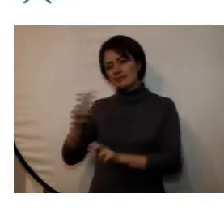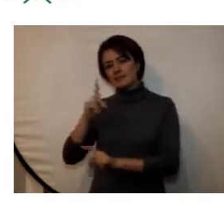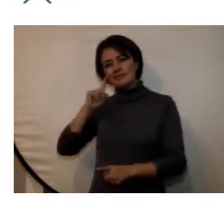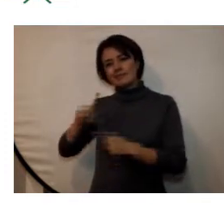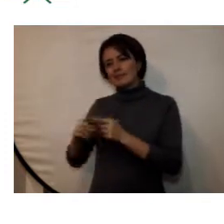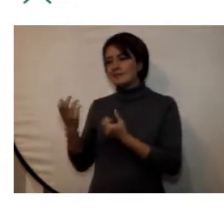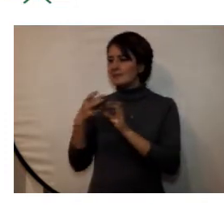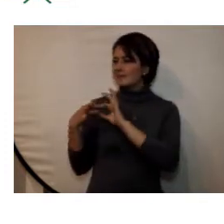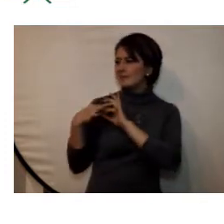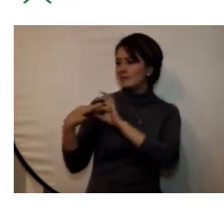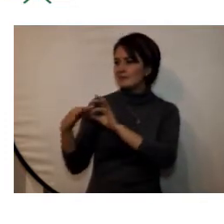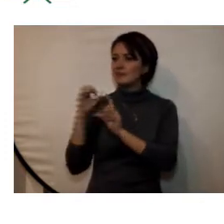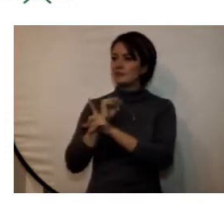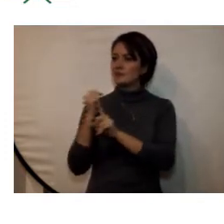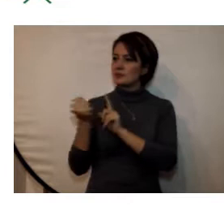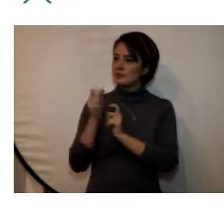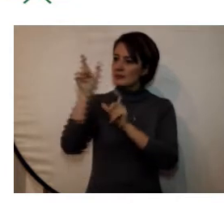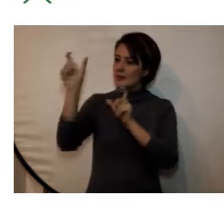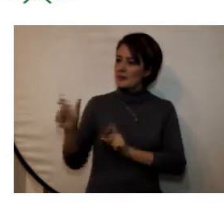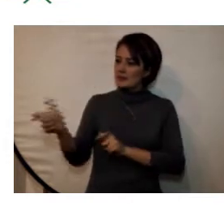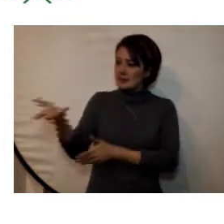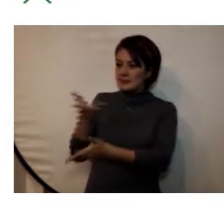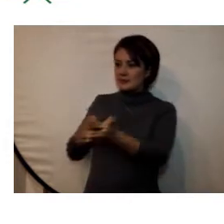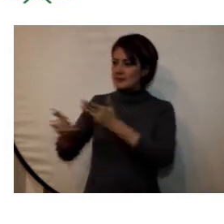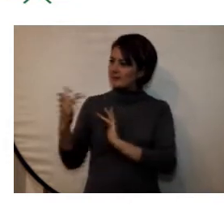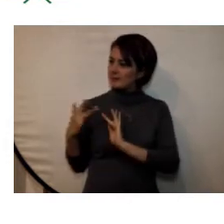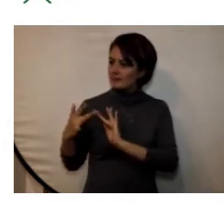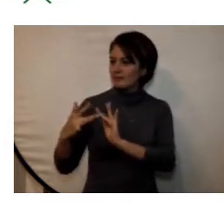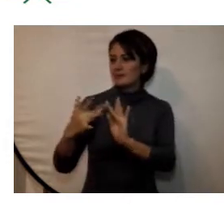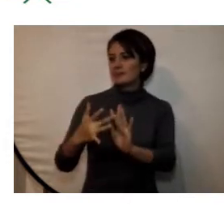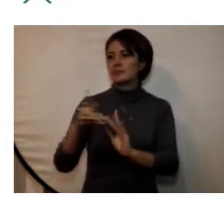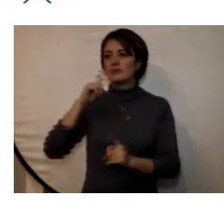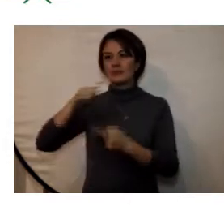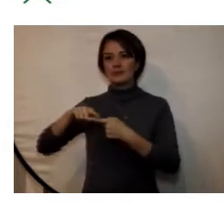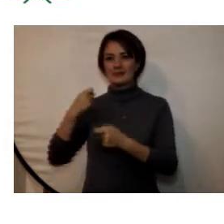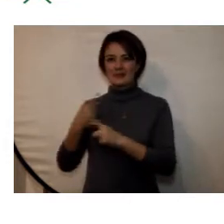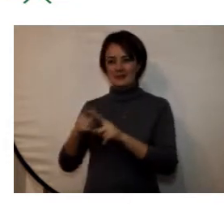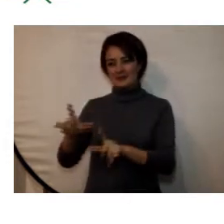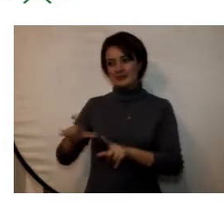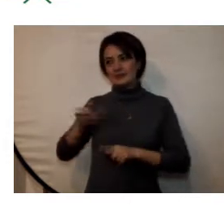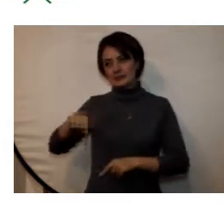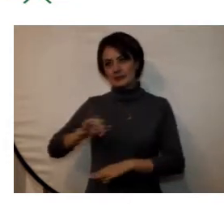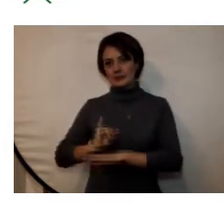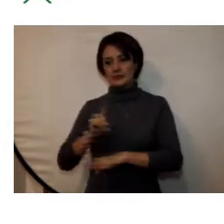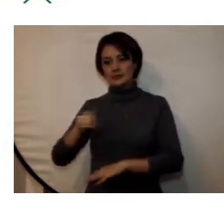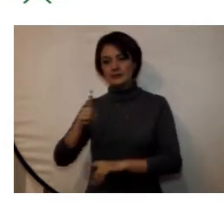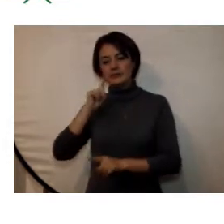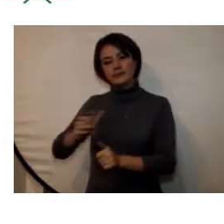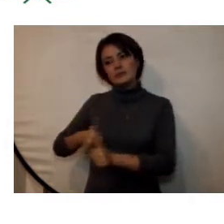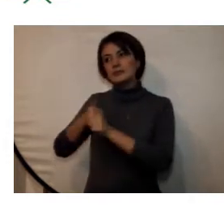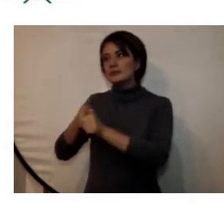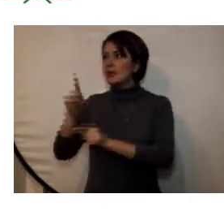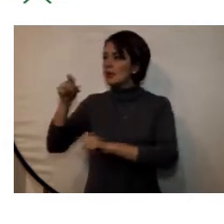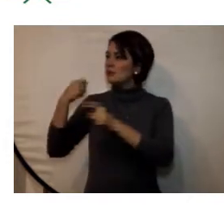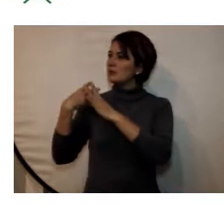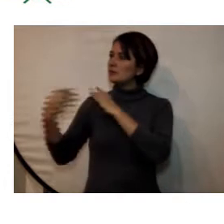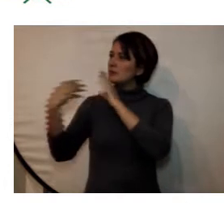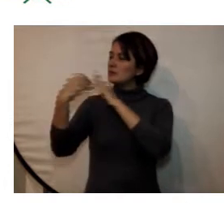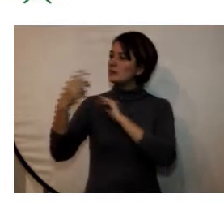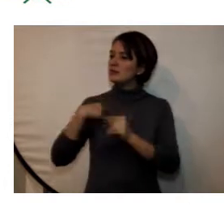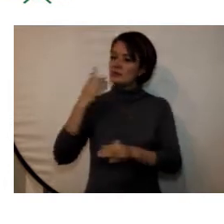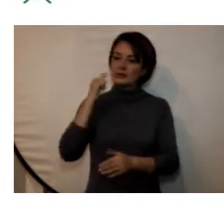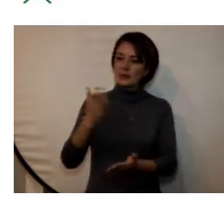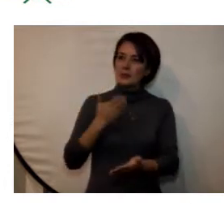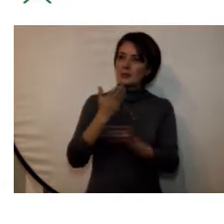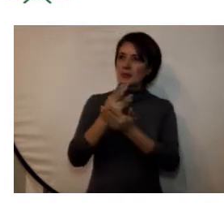mantener un vínculo social y personal con los egresados de la institución para tal fin además de realizar el seguimiento de sus egresados con el modelo que propone el